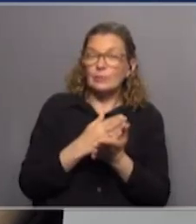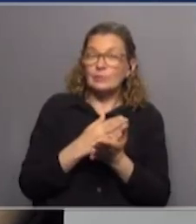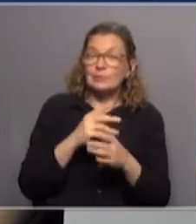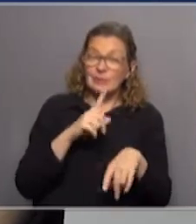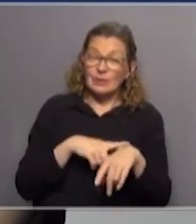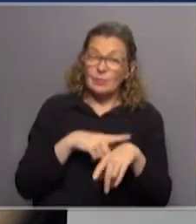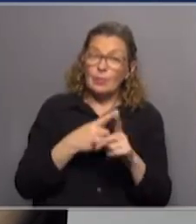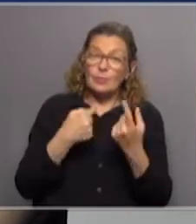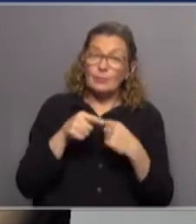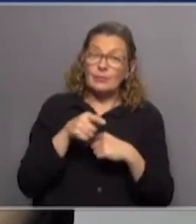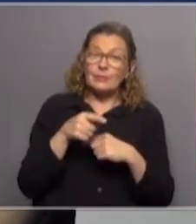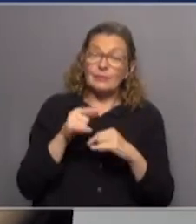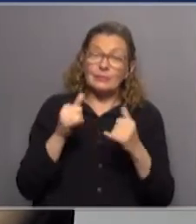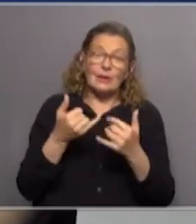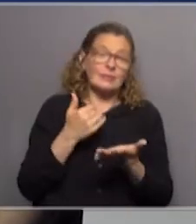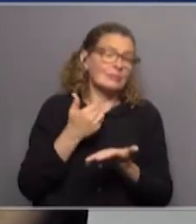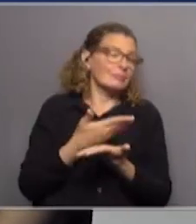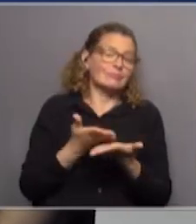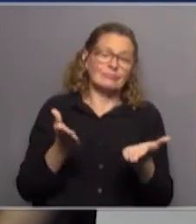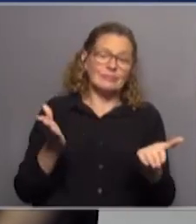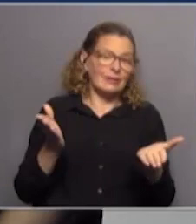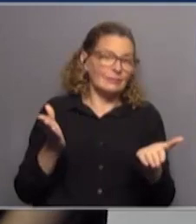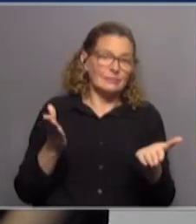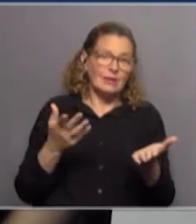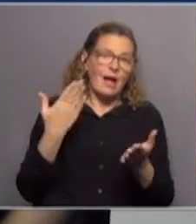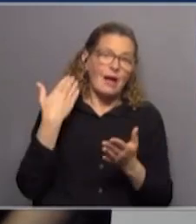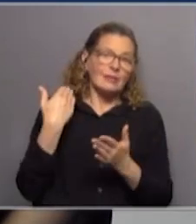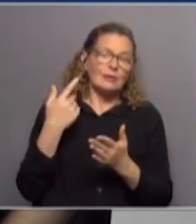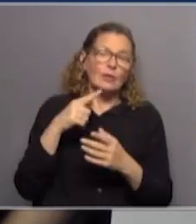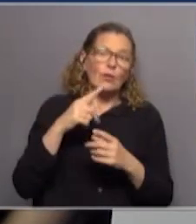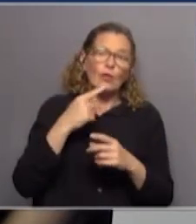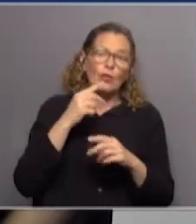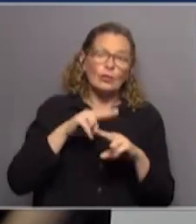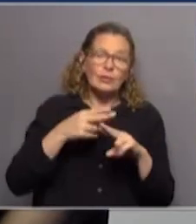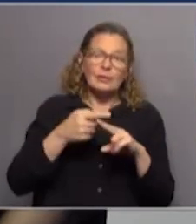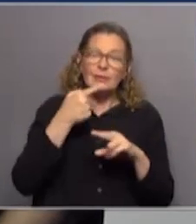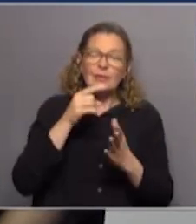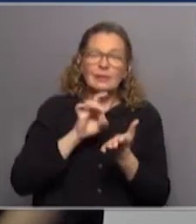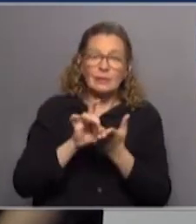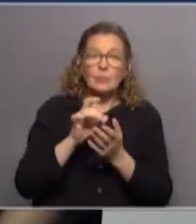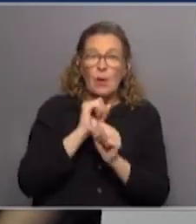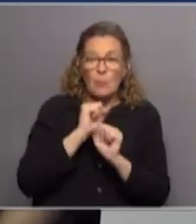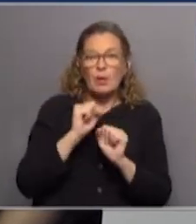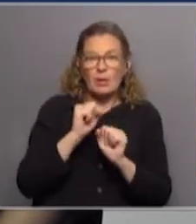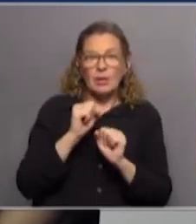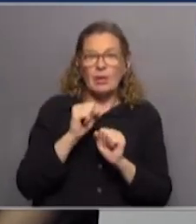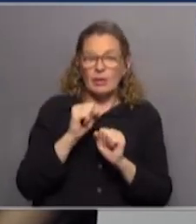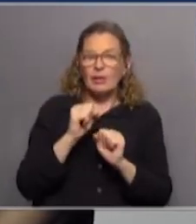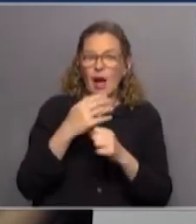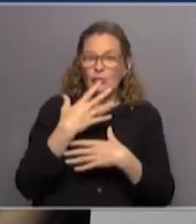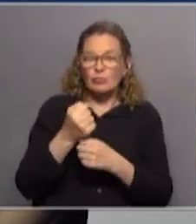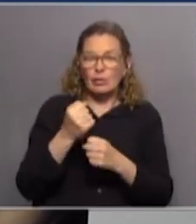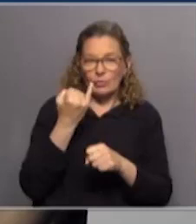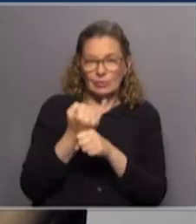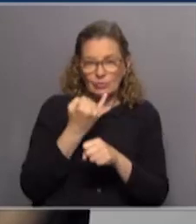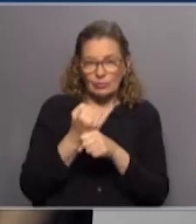periodo pero bueno eso ya está eso ya fue yo vuelvo a insistir que el sistema tiene capacidad de absorberlo que es una